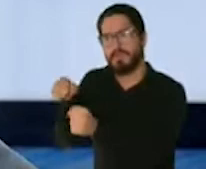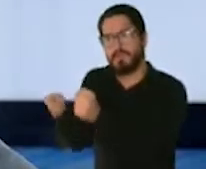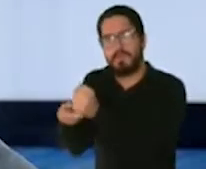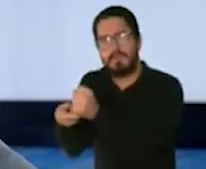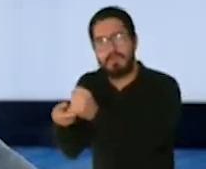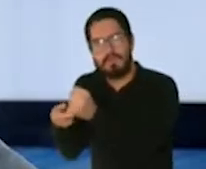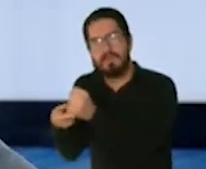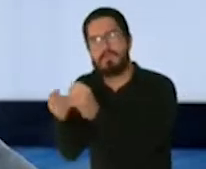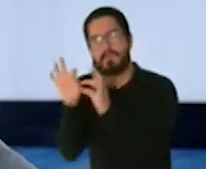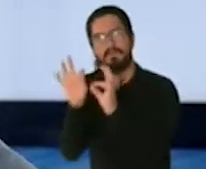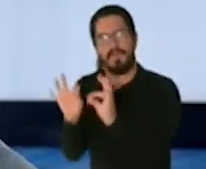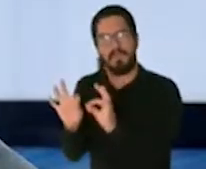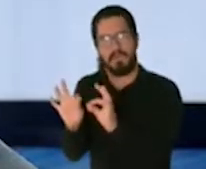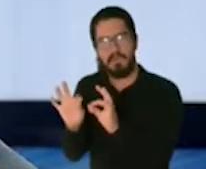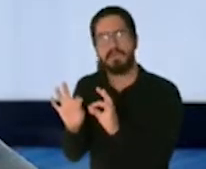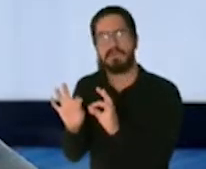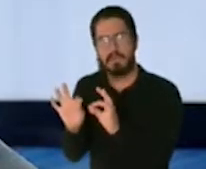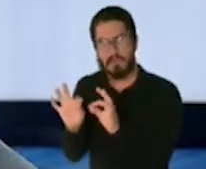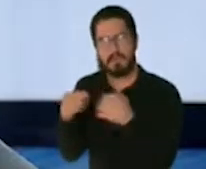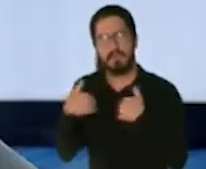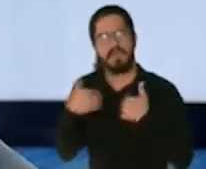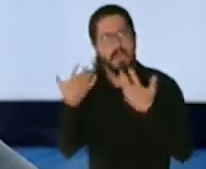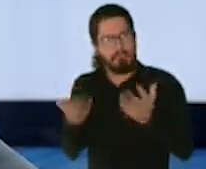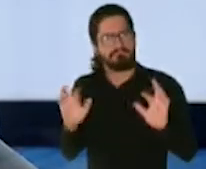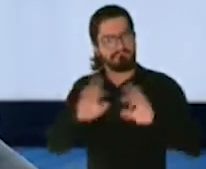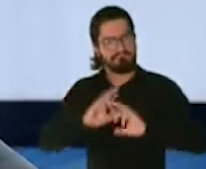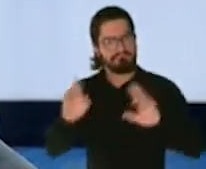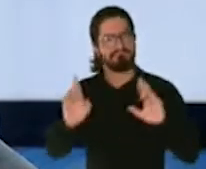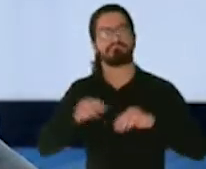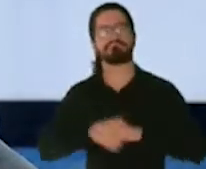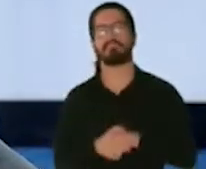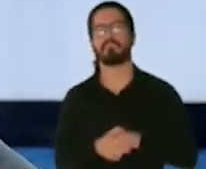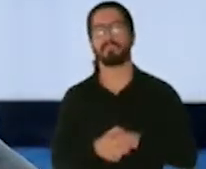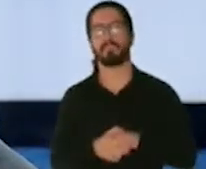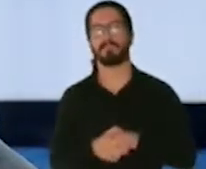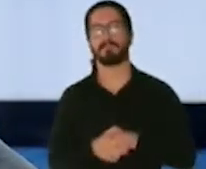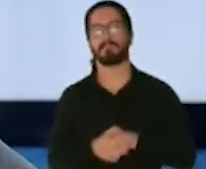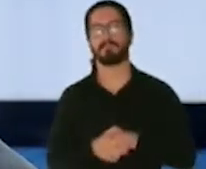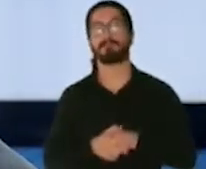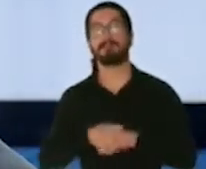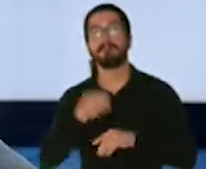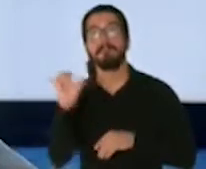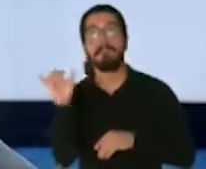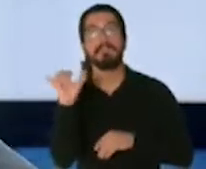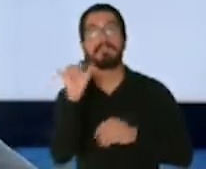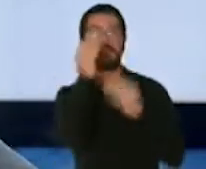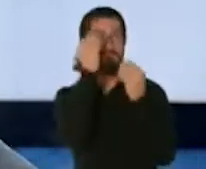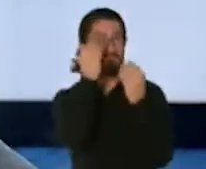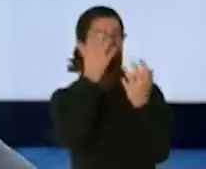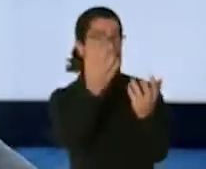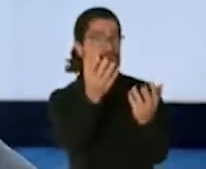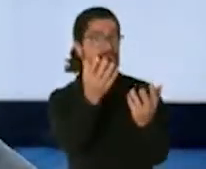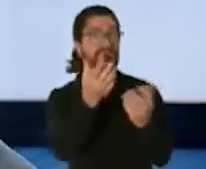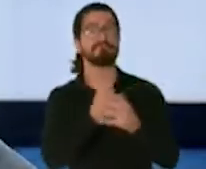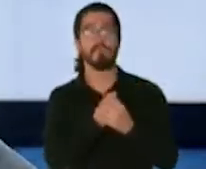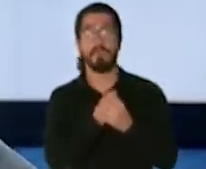van a guardar, a preservar estas vacunas. También, como esto se va a hacer, es que se van a ir distribuyendo,